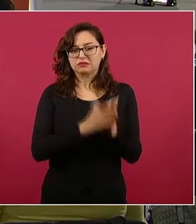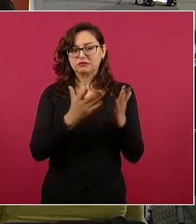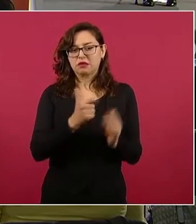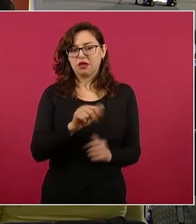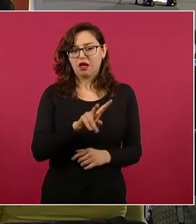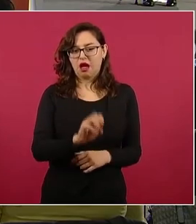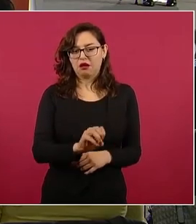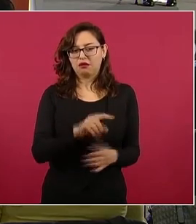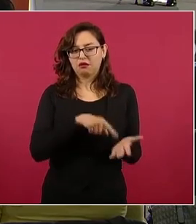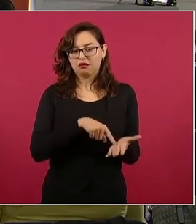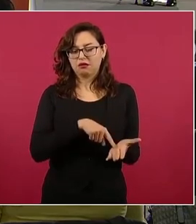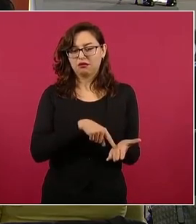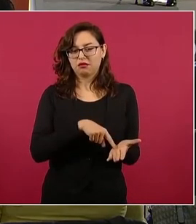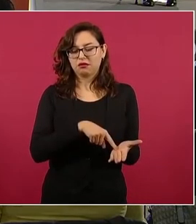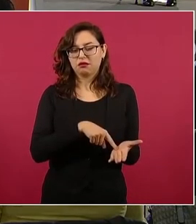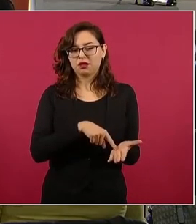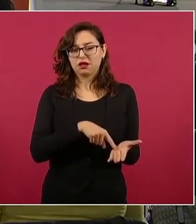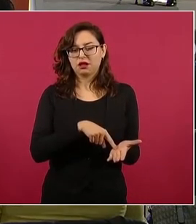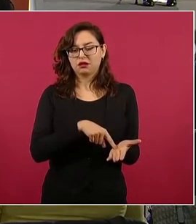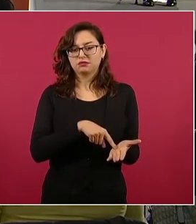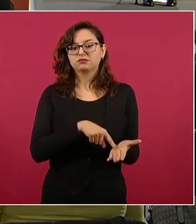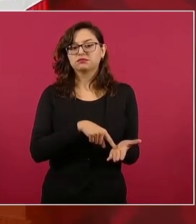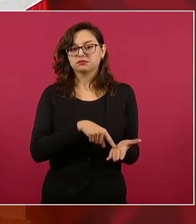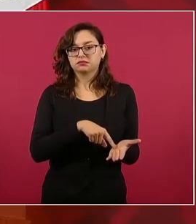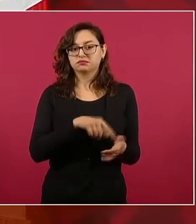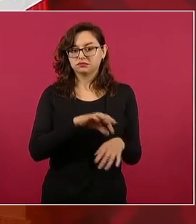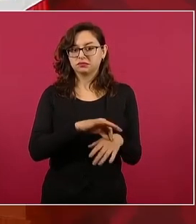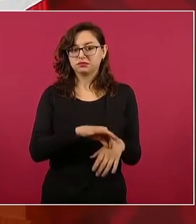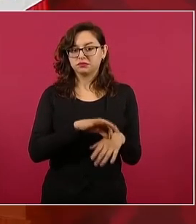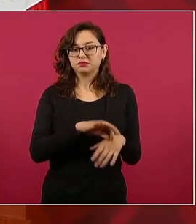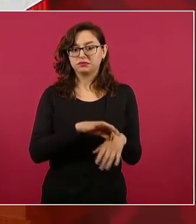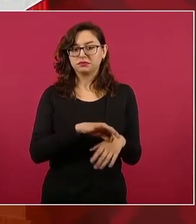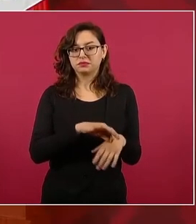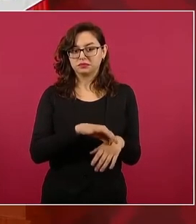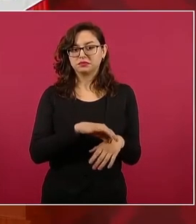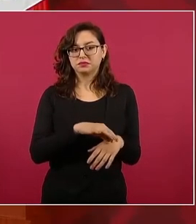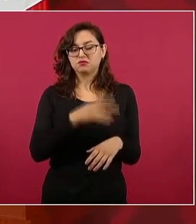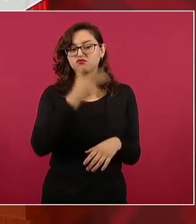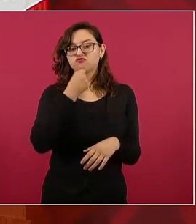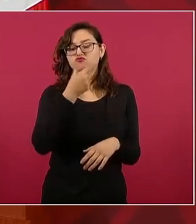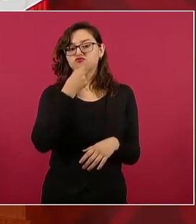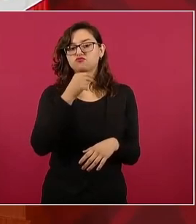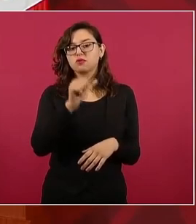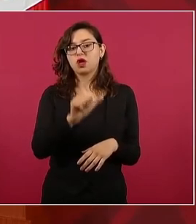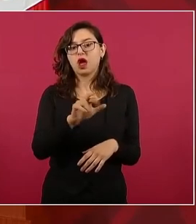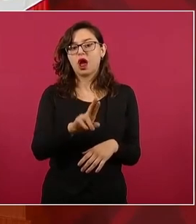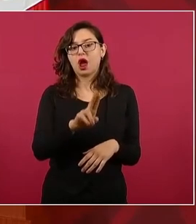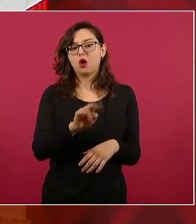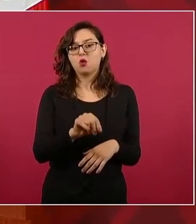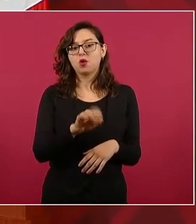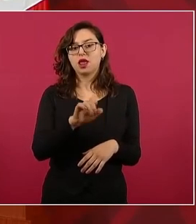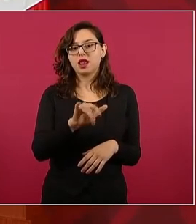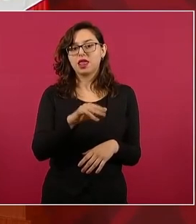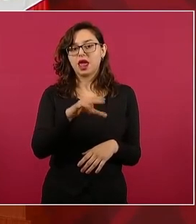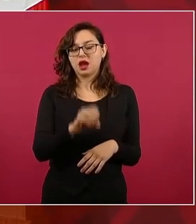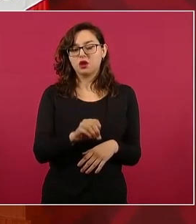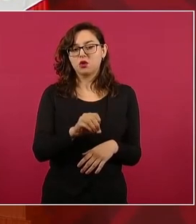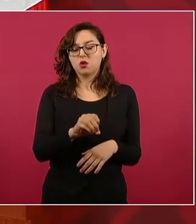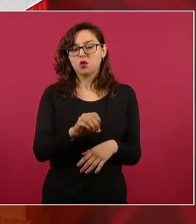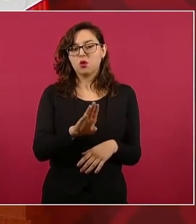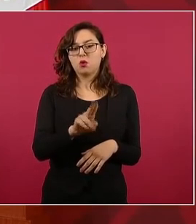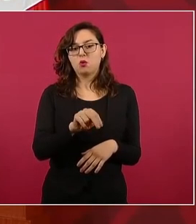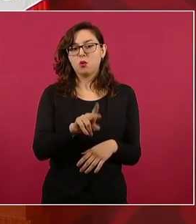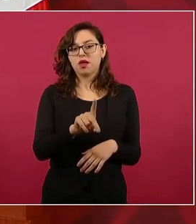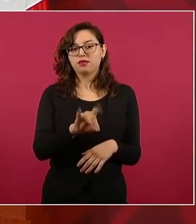era real Aureliano Buendía era un militar